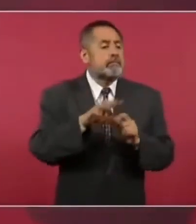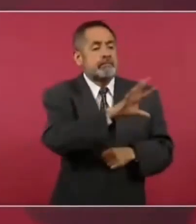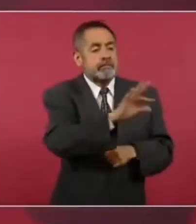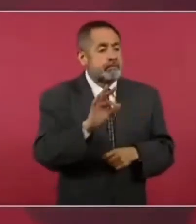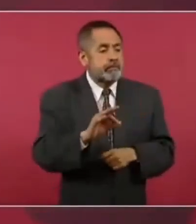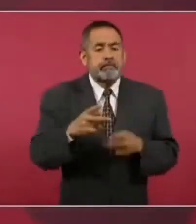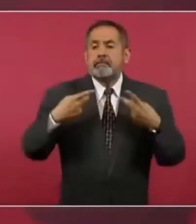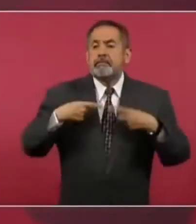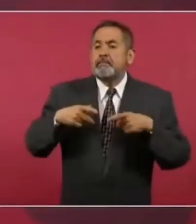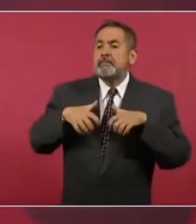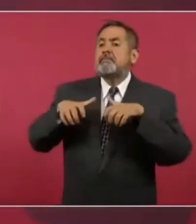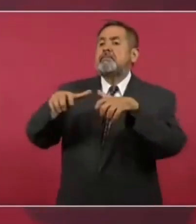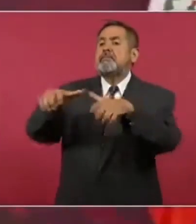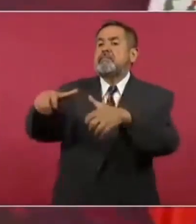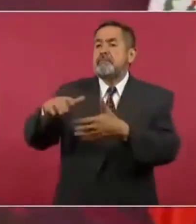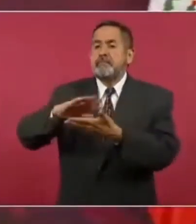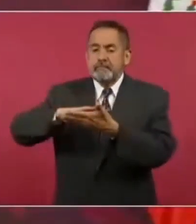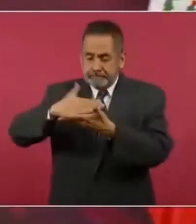elige al pueblo.